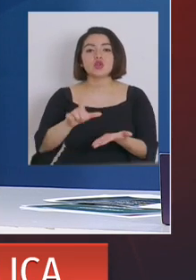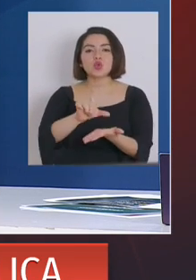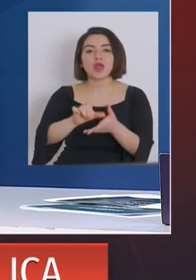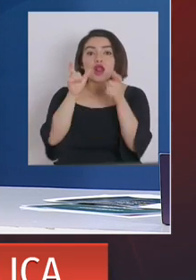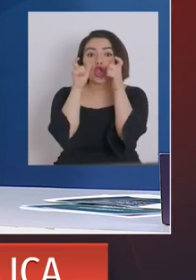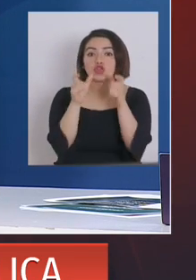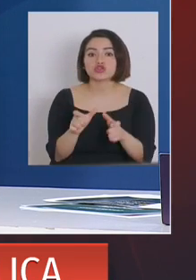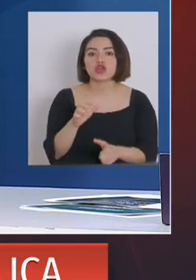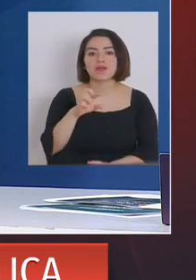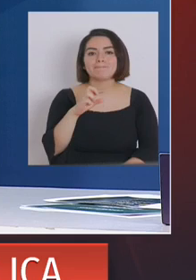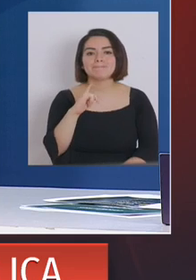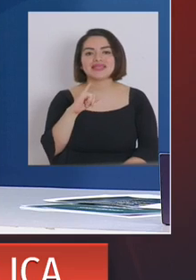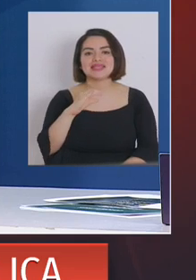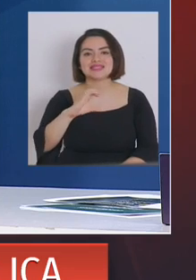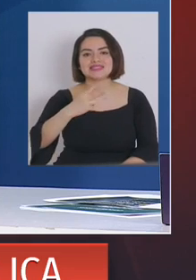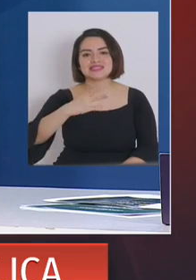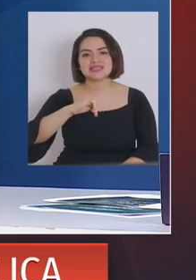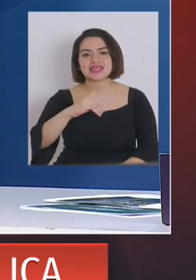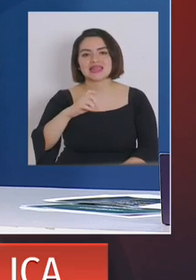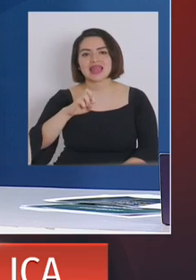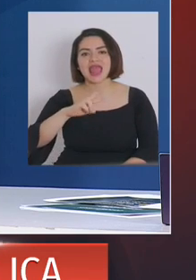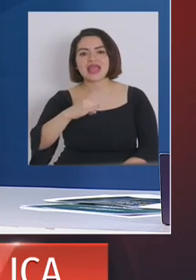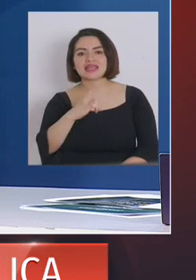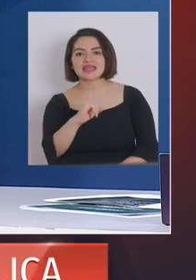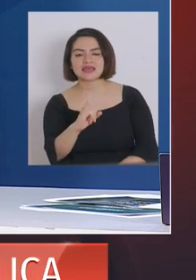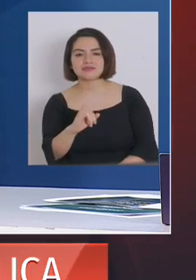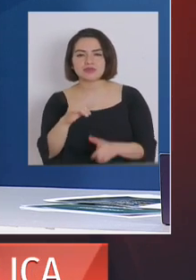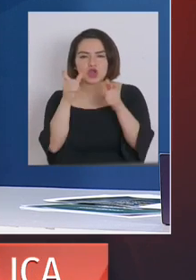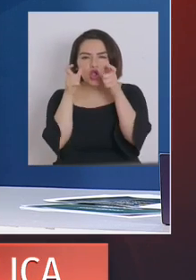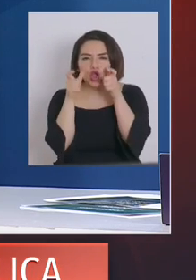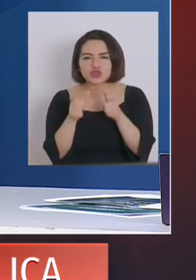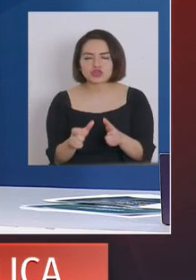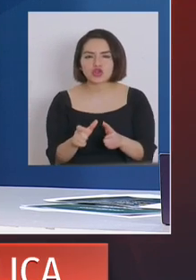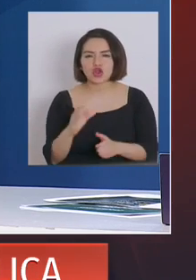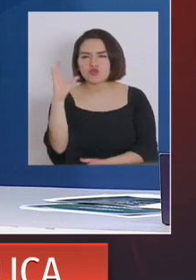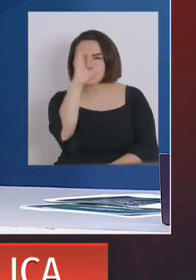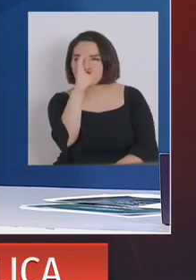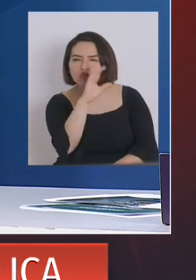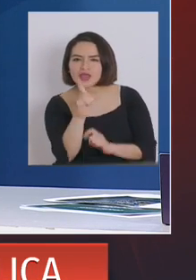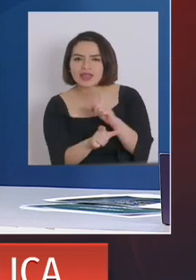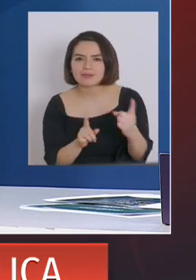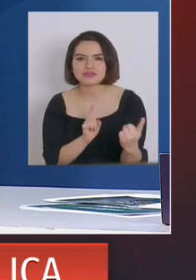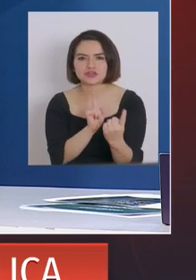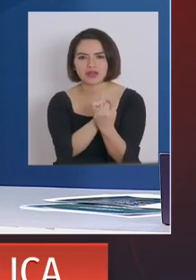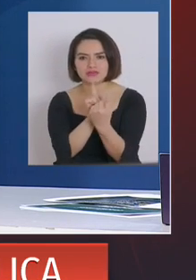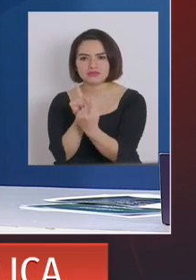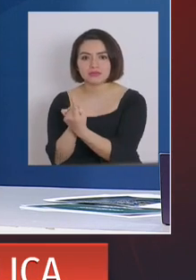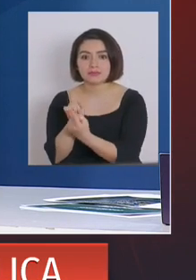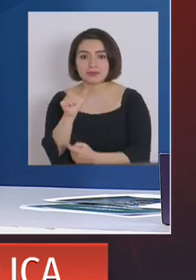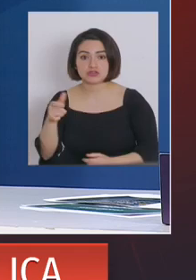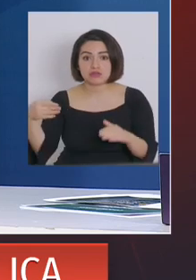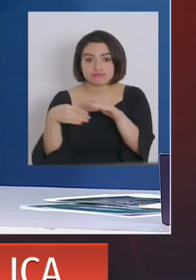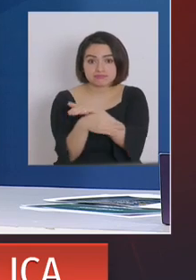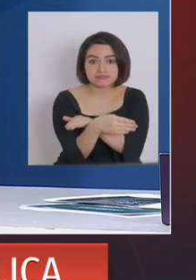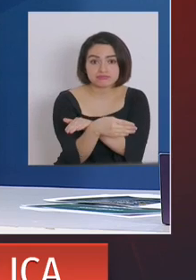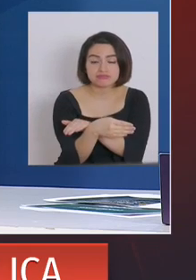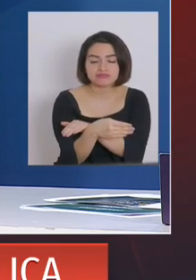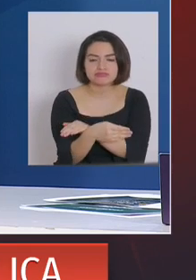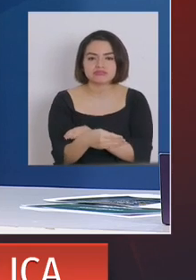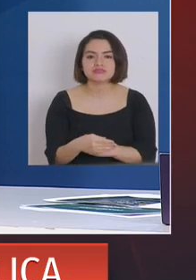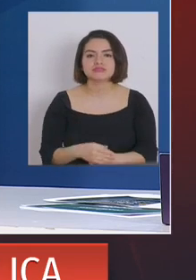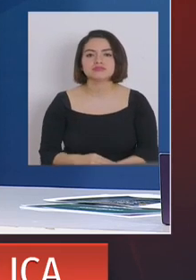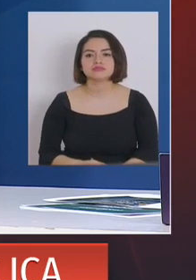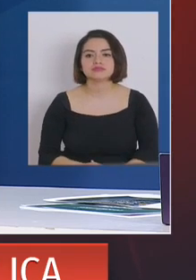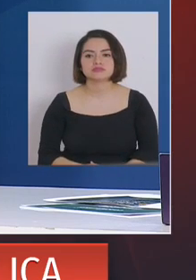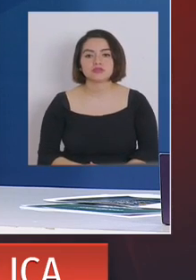empieza un testeo, un búsqueda activa de casos, las personas que pasan por ahí es un testeo